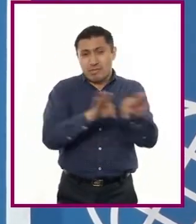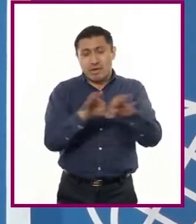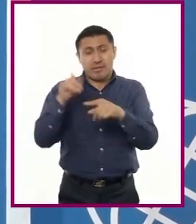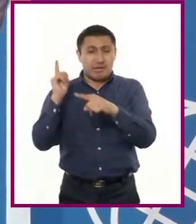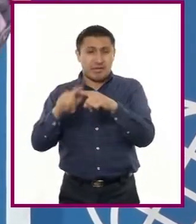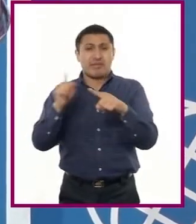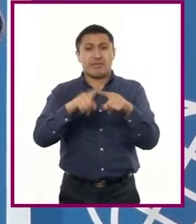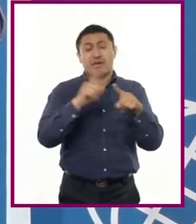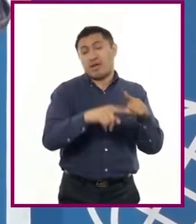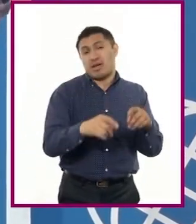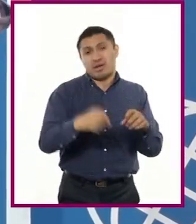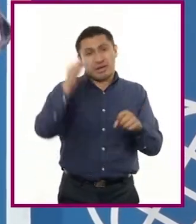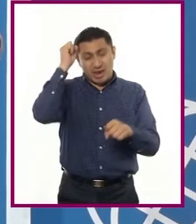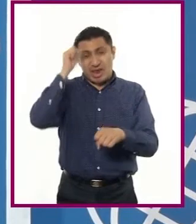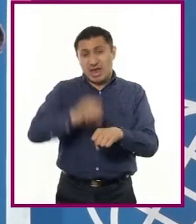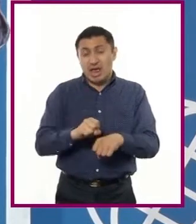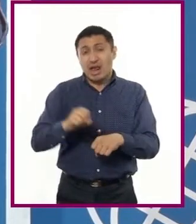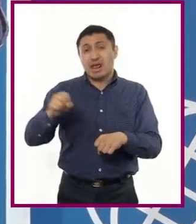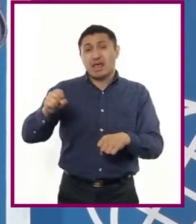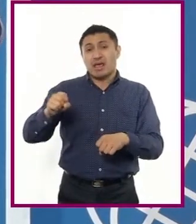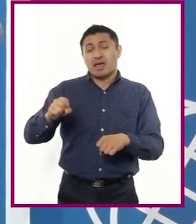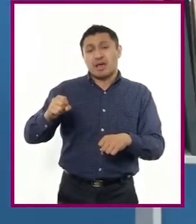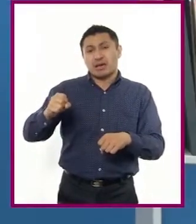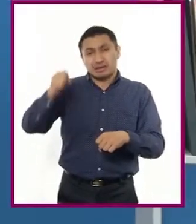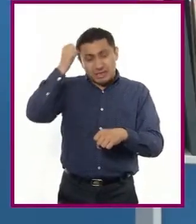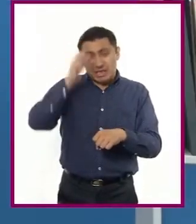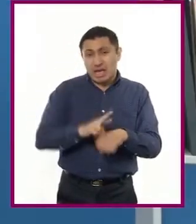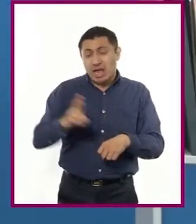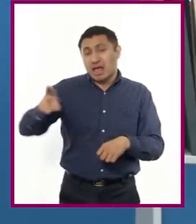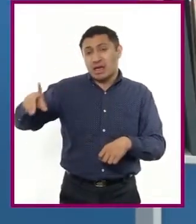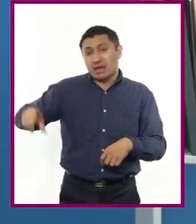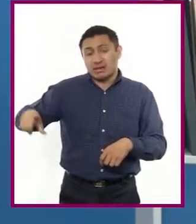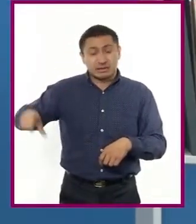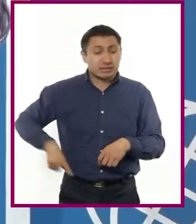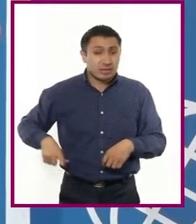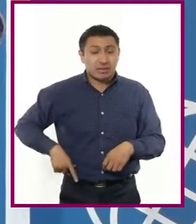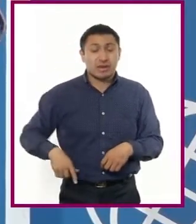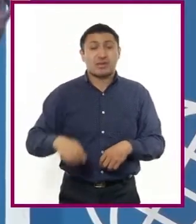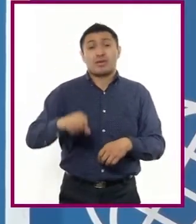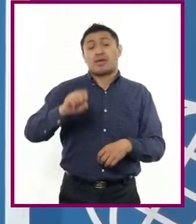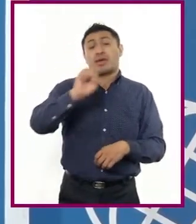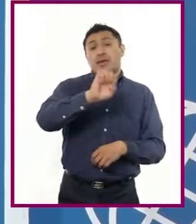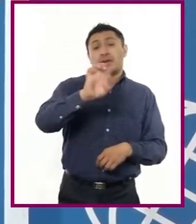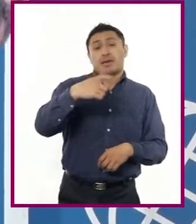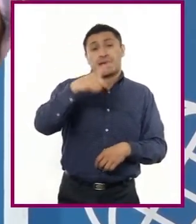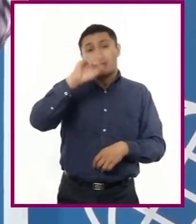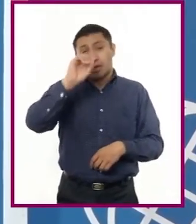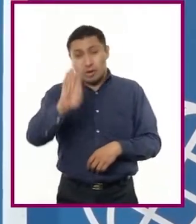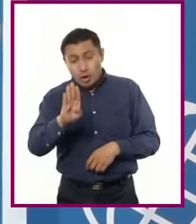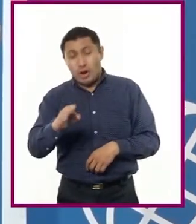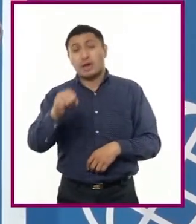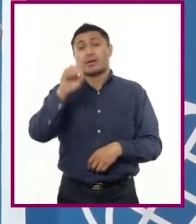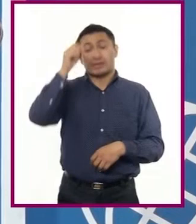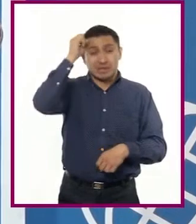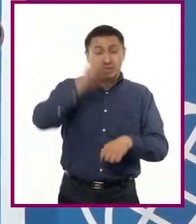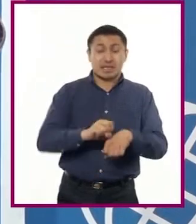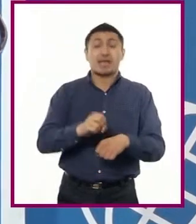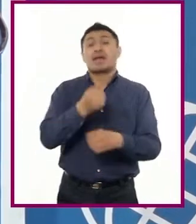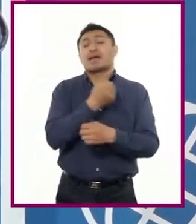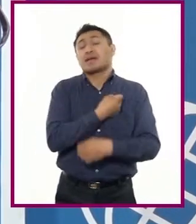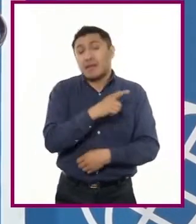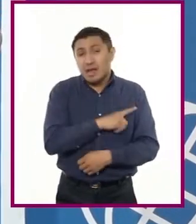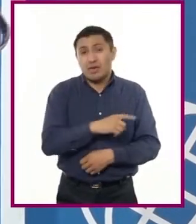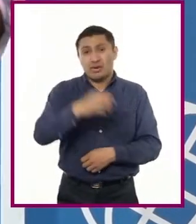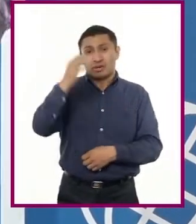entre ellas la Secretaría de Gobernación, la Secretaría de Salud y la Secretaría de Educación Pública,